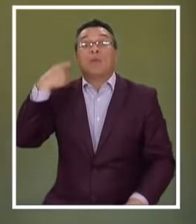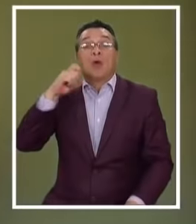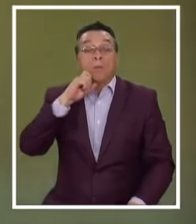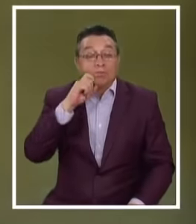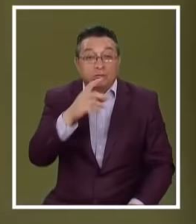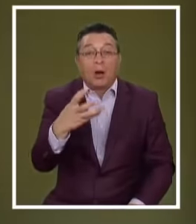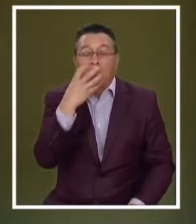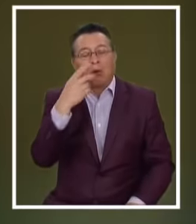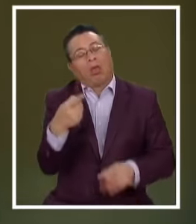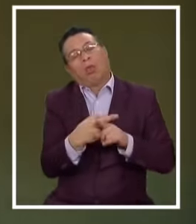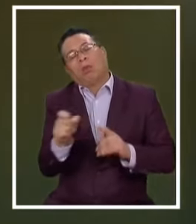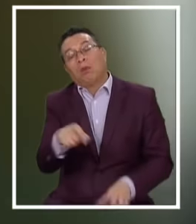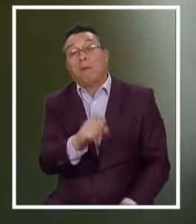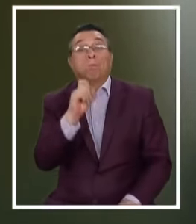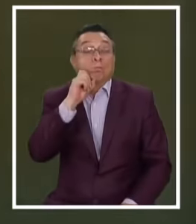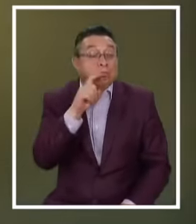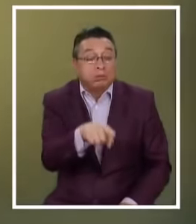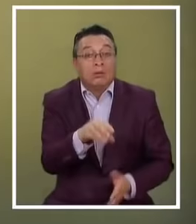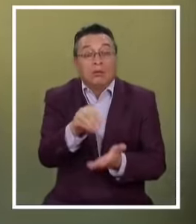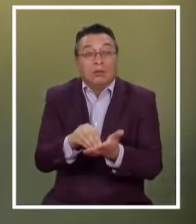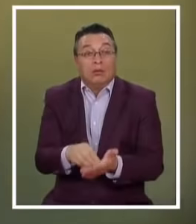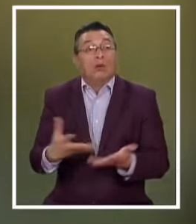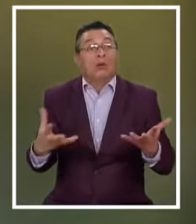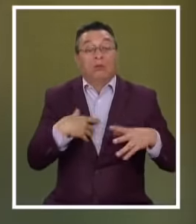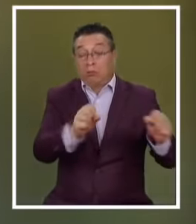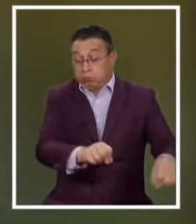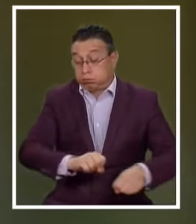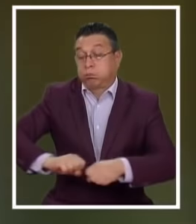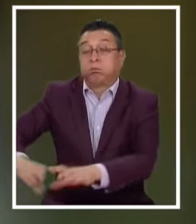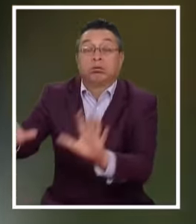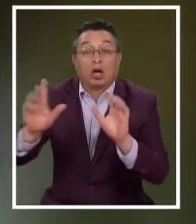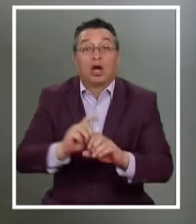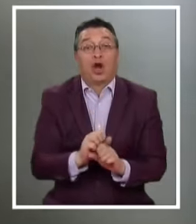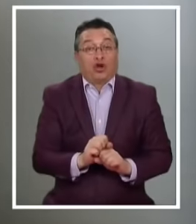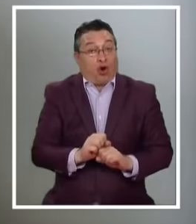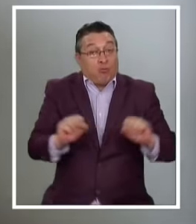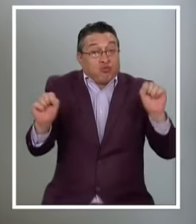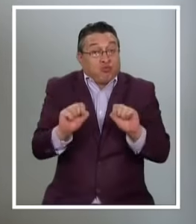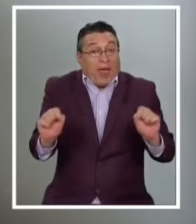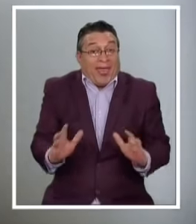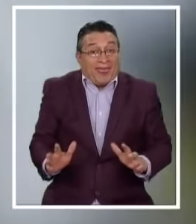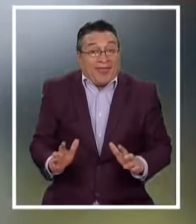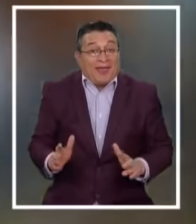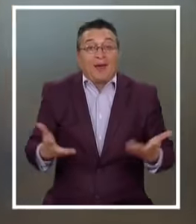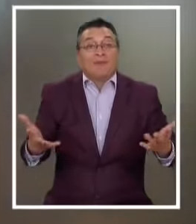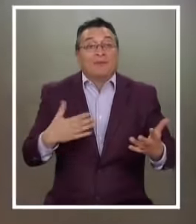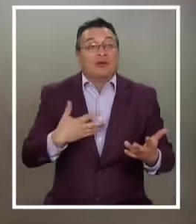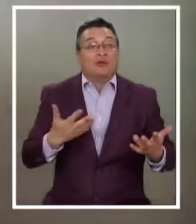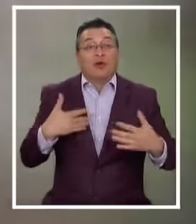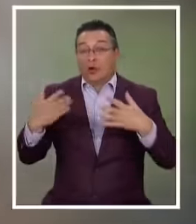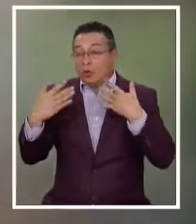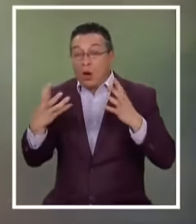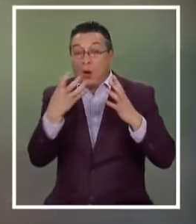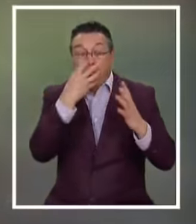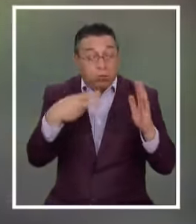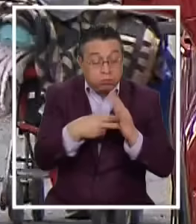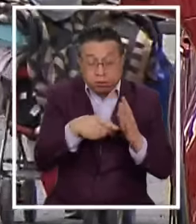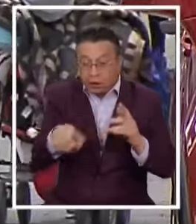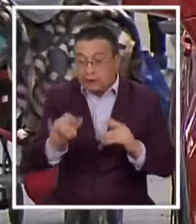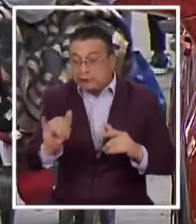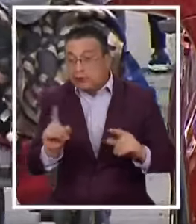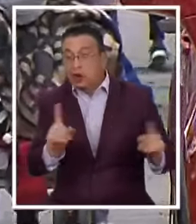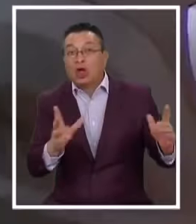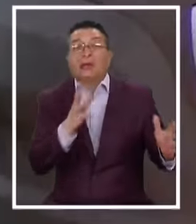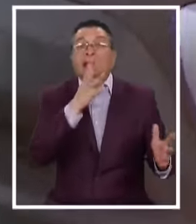ventilación mecánica Nosotros no lo podemos Bajar por la escalera Y dejar en el patio Porque no tenemos En el fondo No hay suficientes Ventiladores de transporte